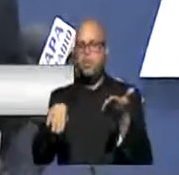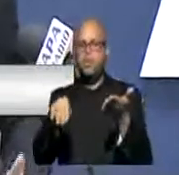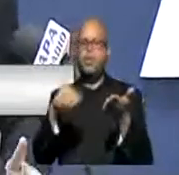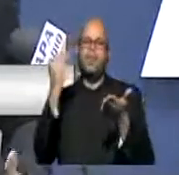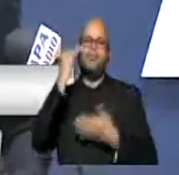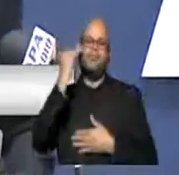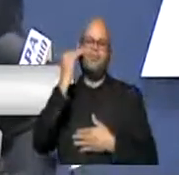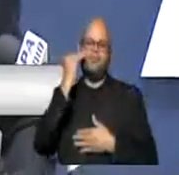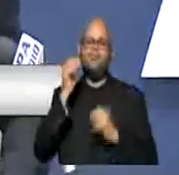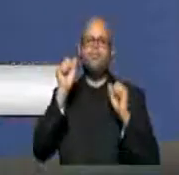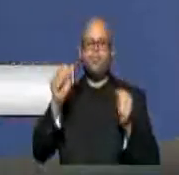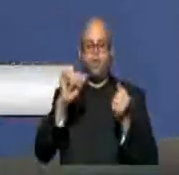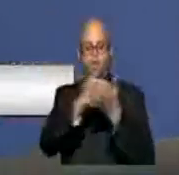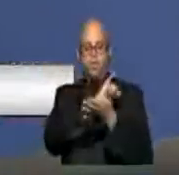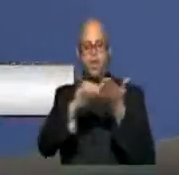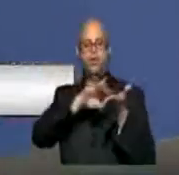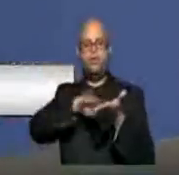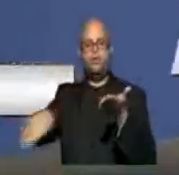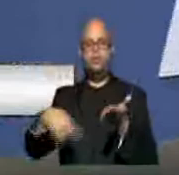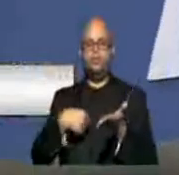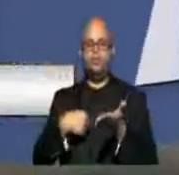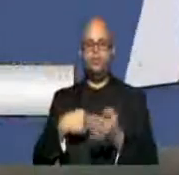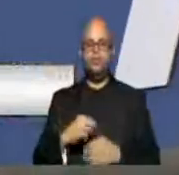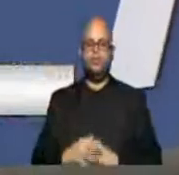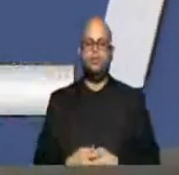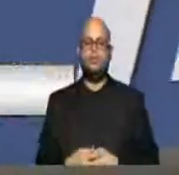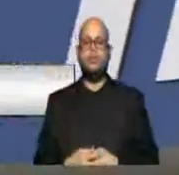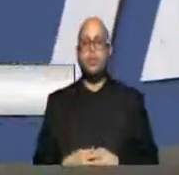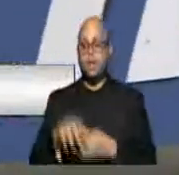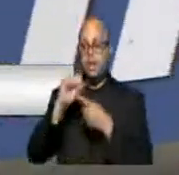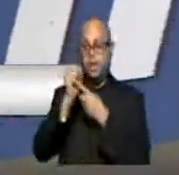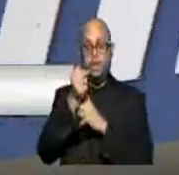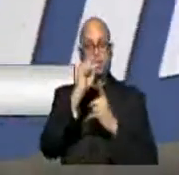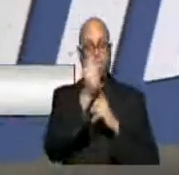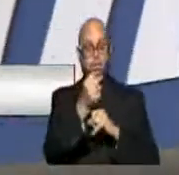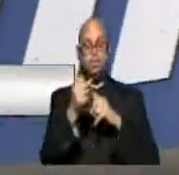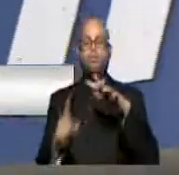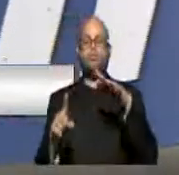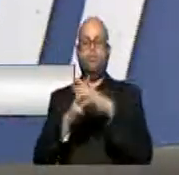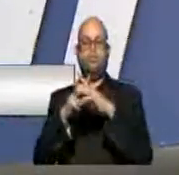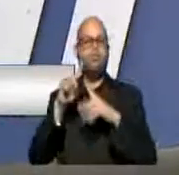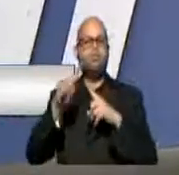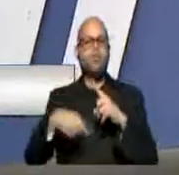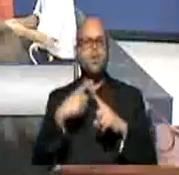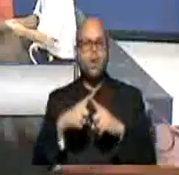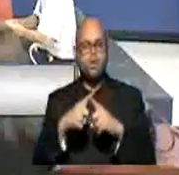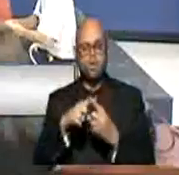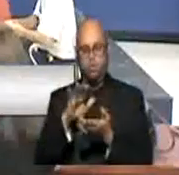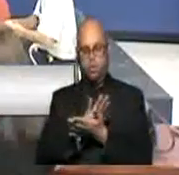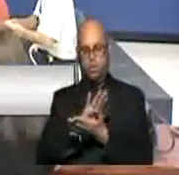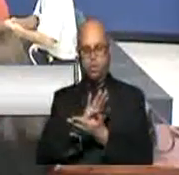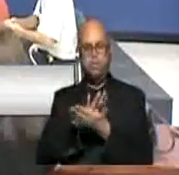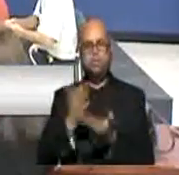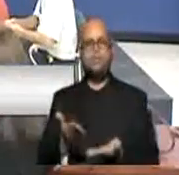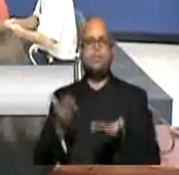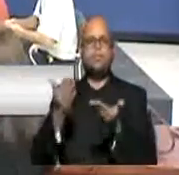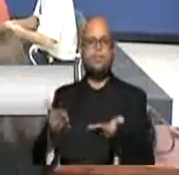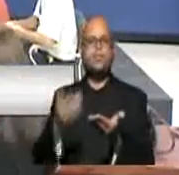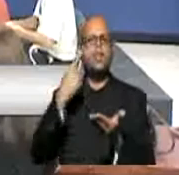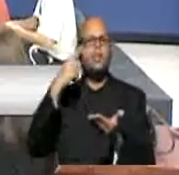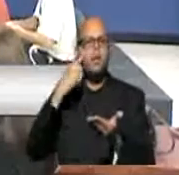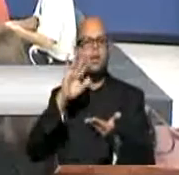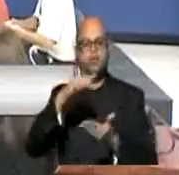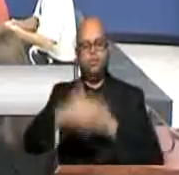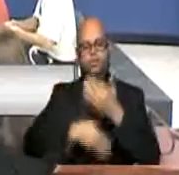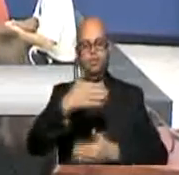policía de la ciudad de Nueva York. Ambos asuntos surgen cuando está a punto de completar la entrega de documentos necesarios para su proceso de